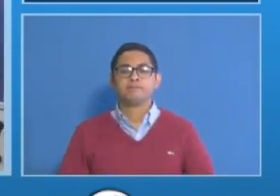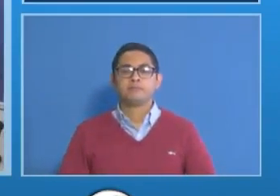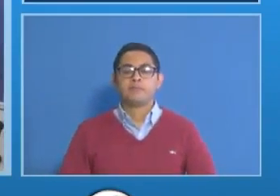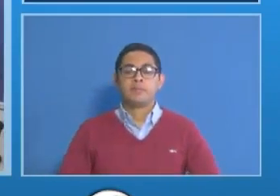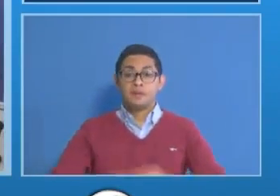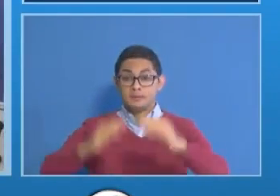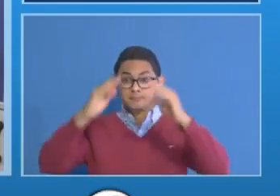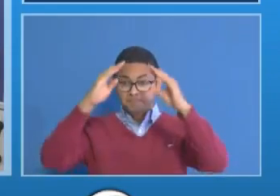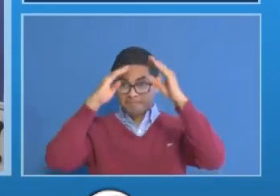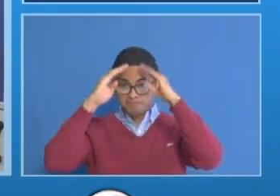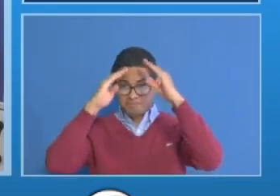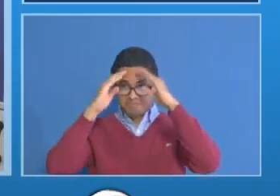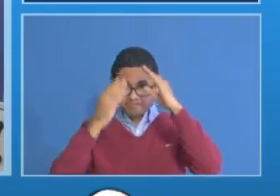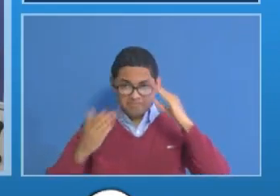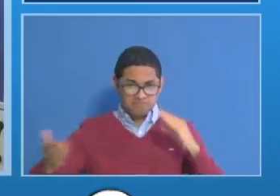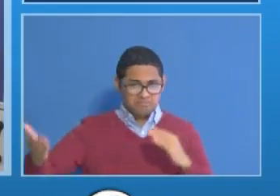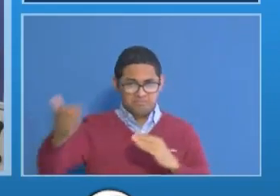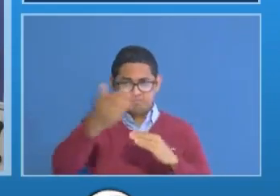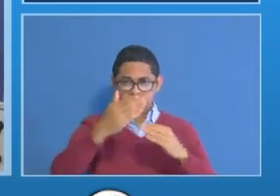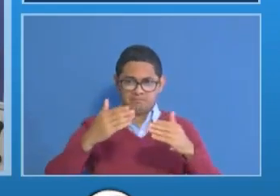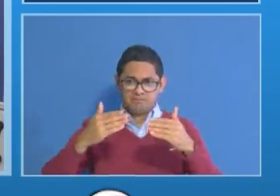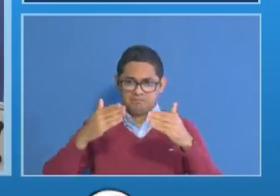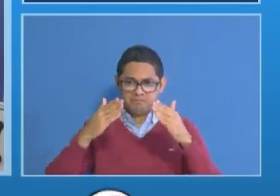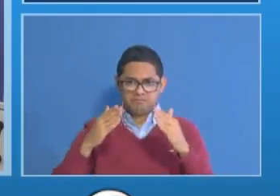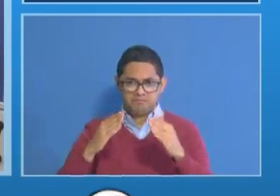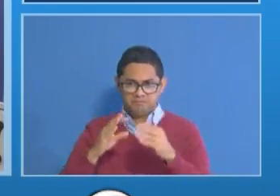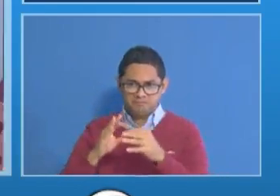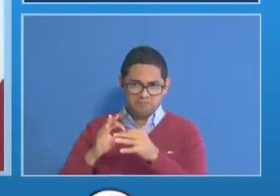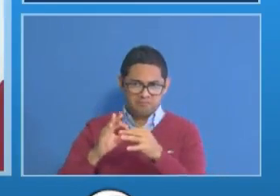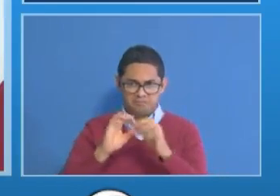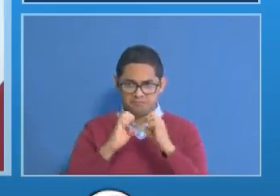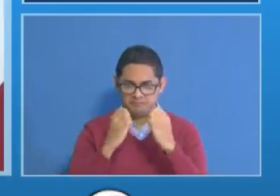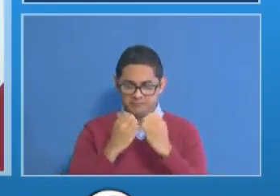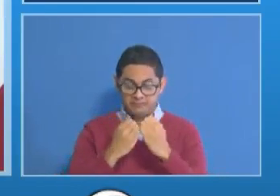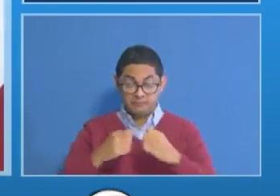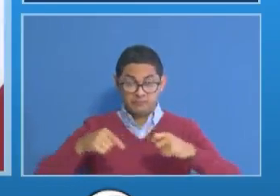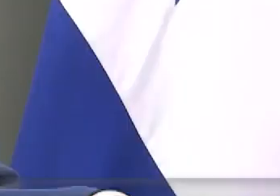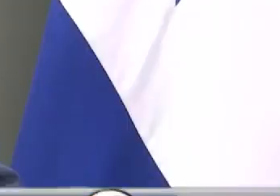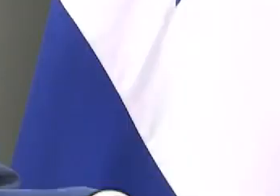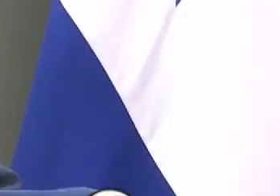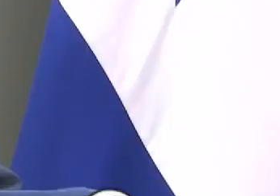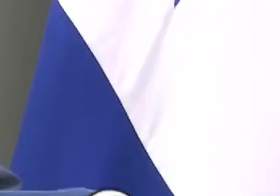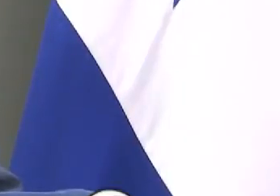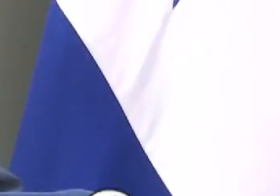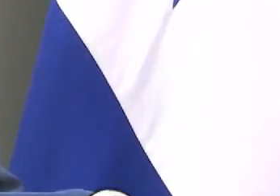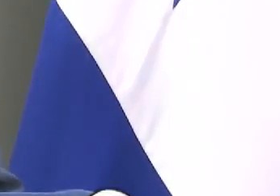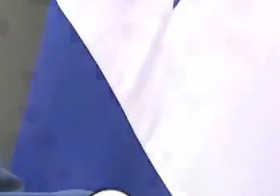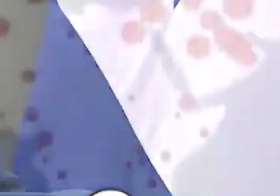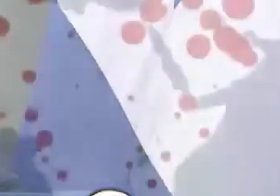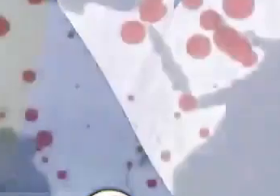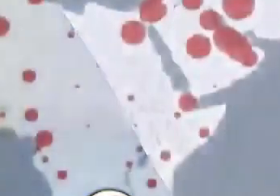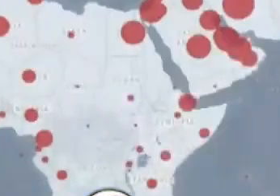Buenas tardes, equipo Panamá. A nivel global, hoy tenemos más de 2